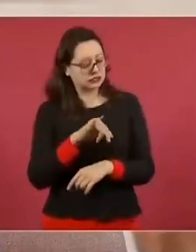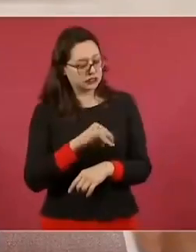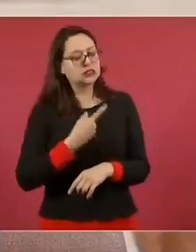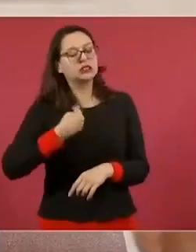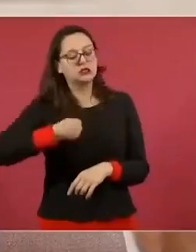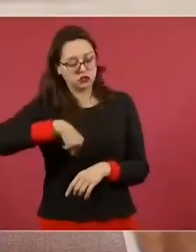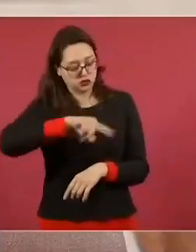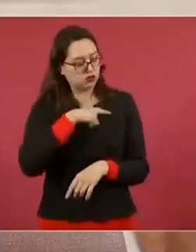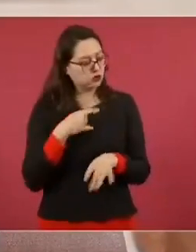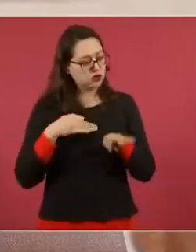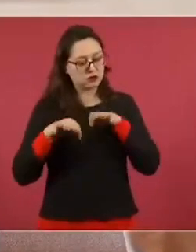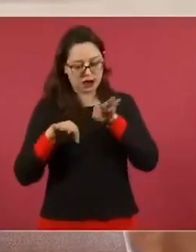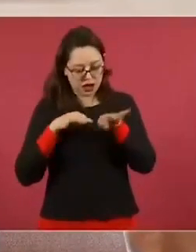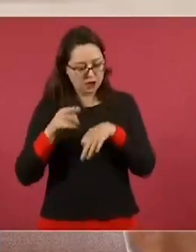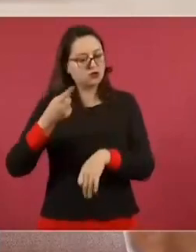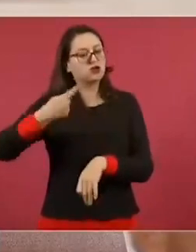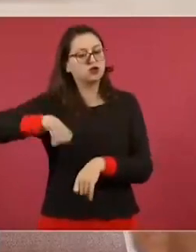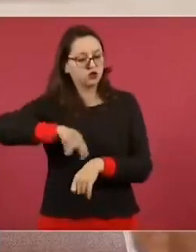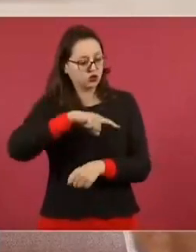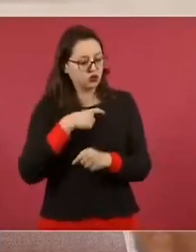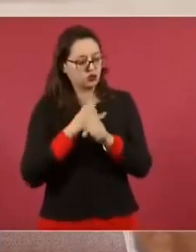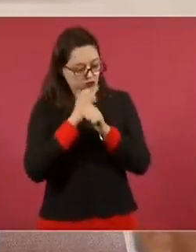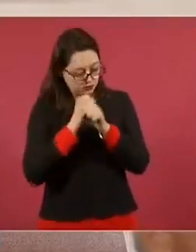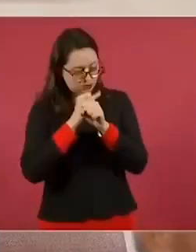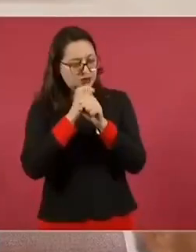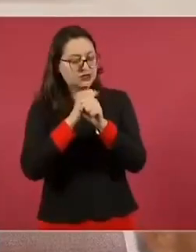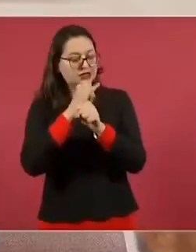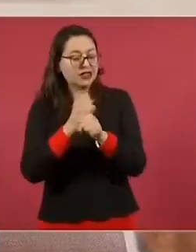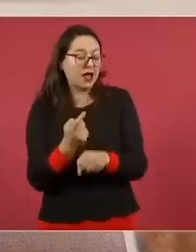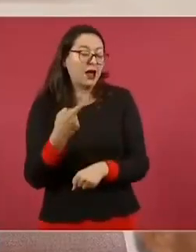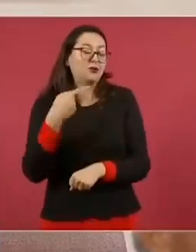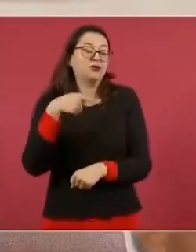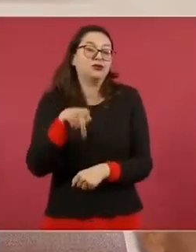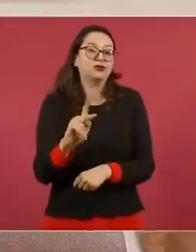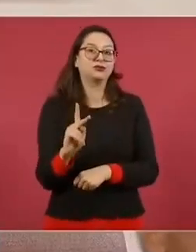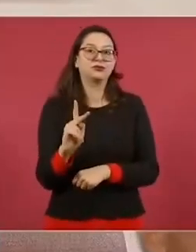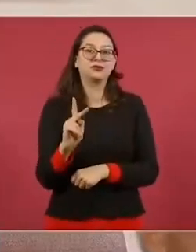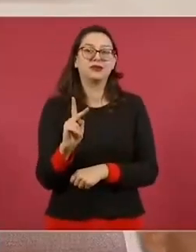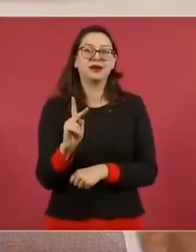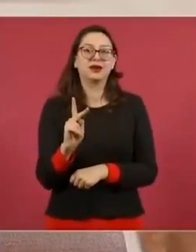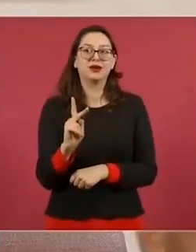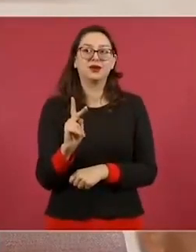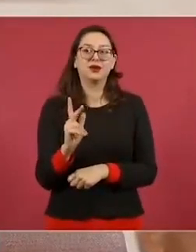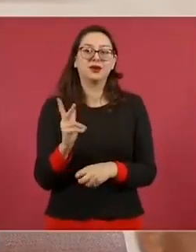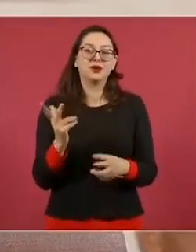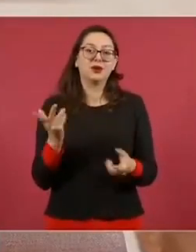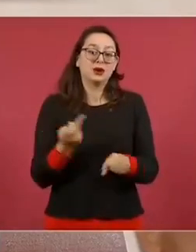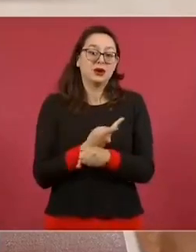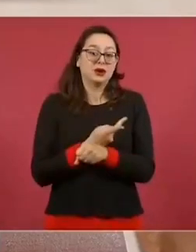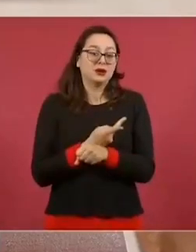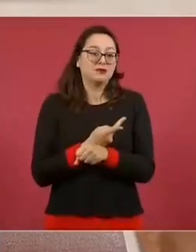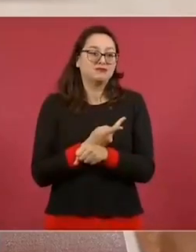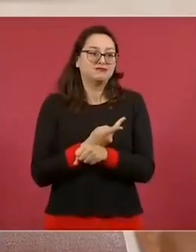pero es un asunto